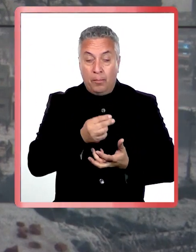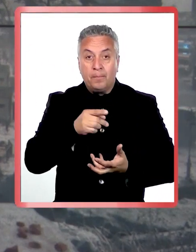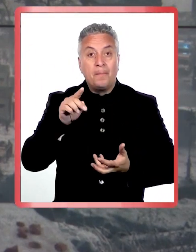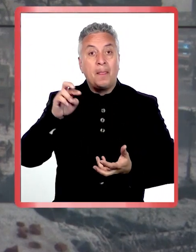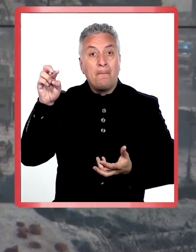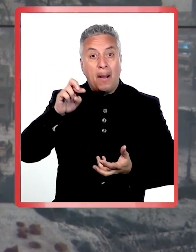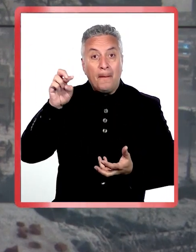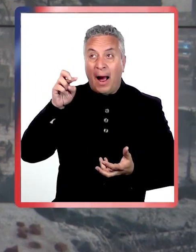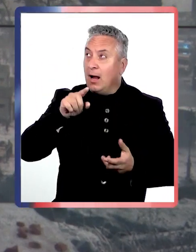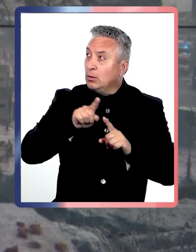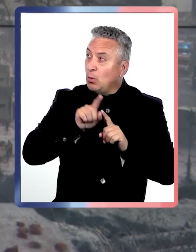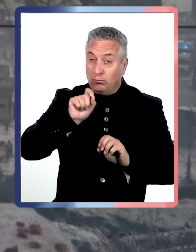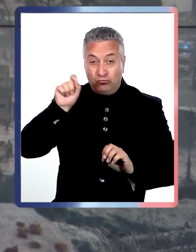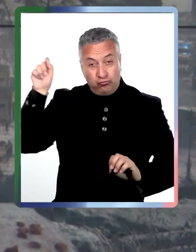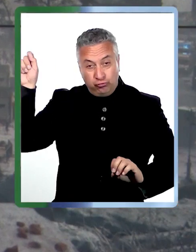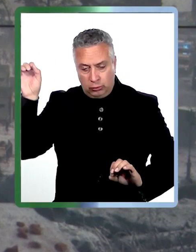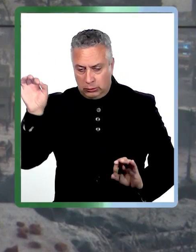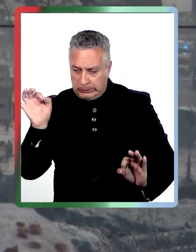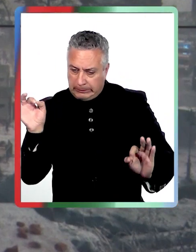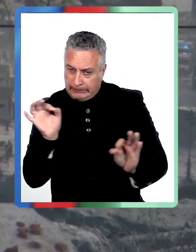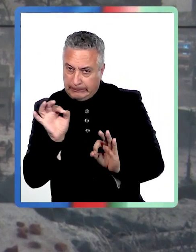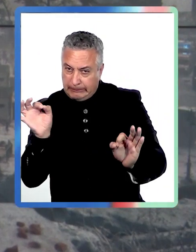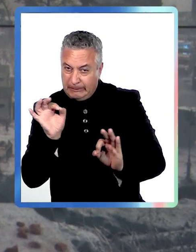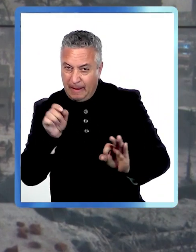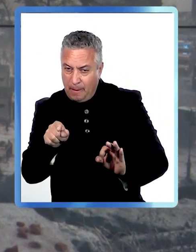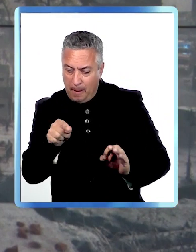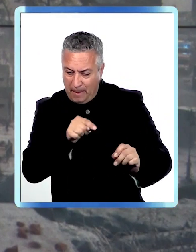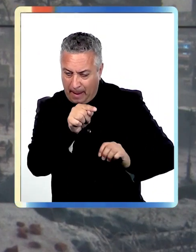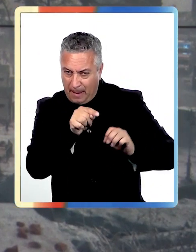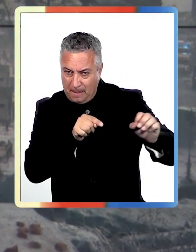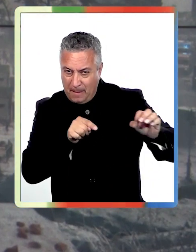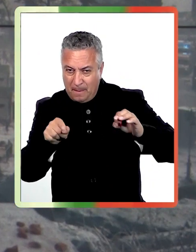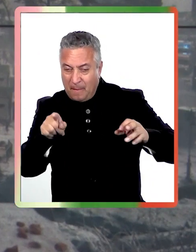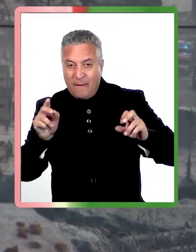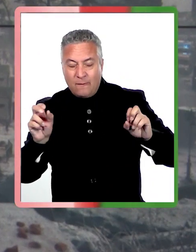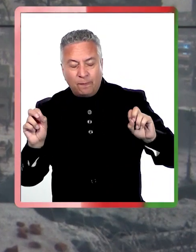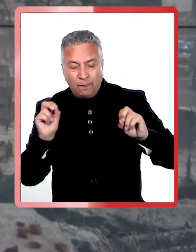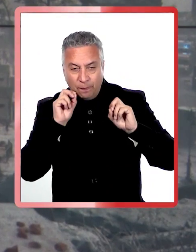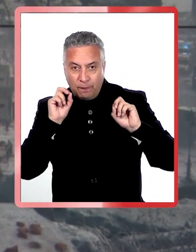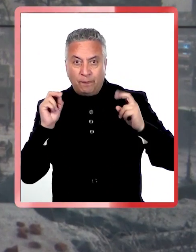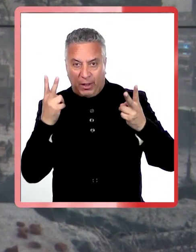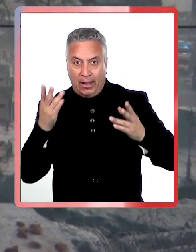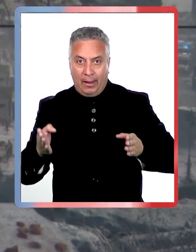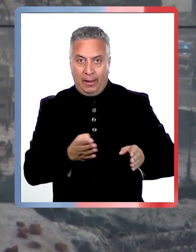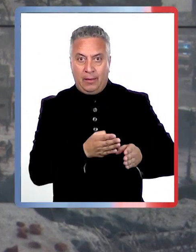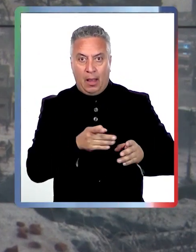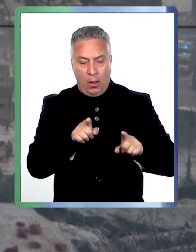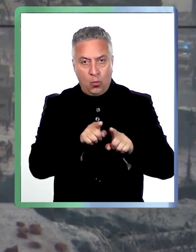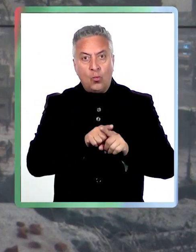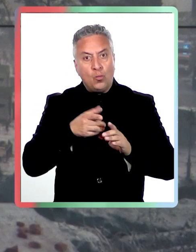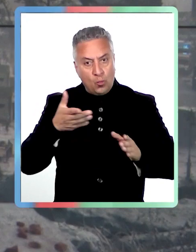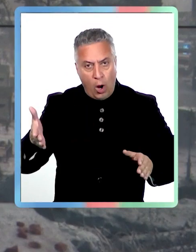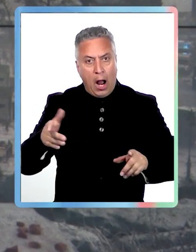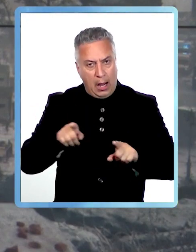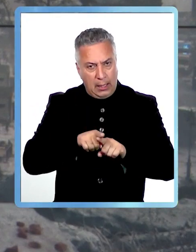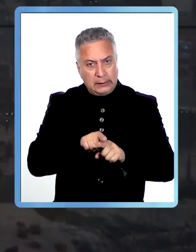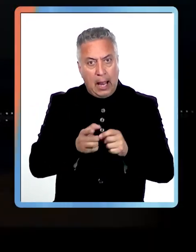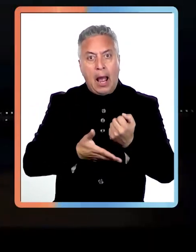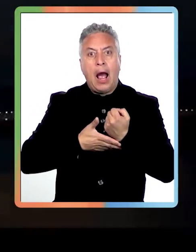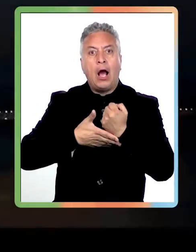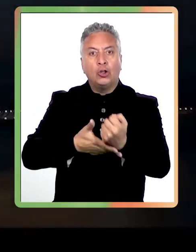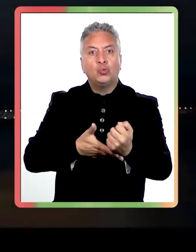desde el espacio le da las coordenadas necesarias para sobrevivir a la catástrofe, ayudado por una implacable inteligencia artificial.